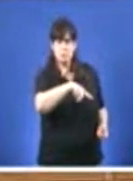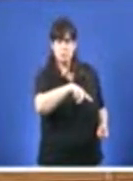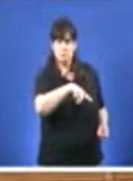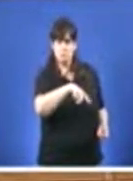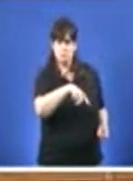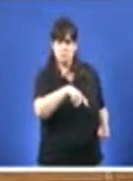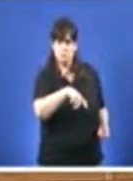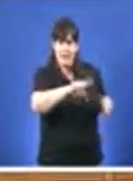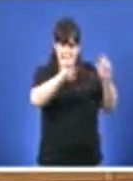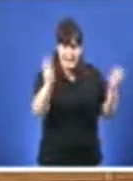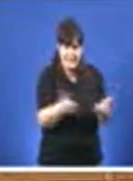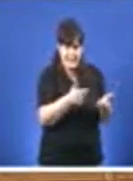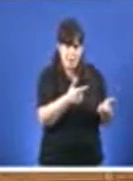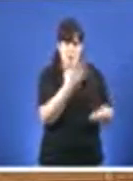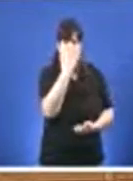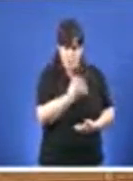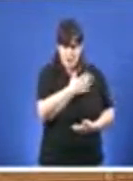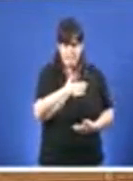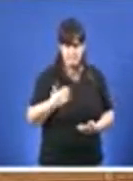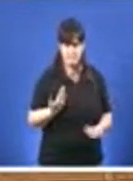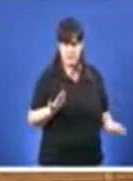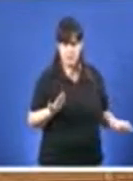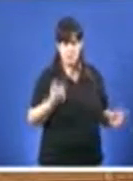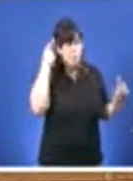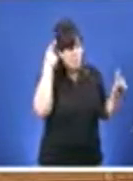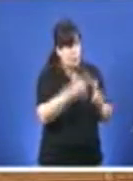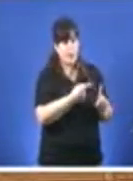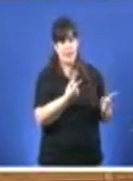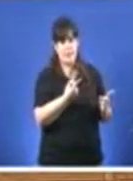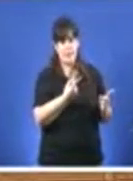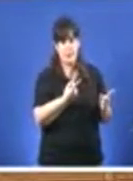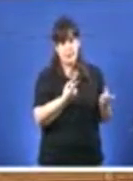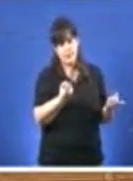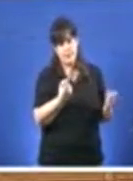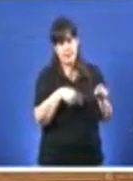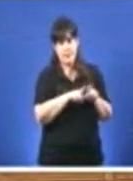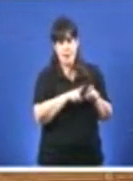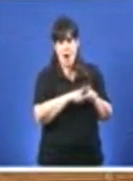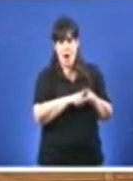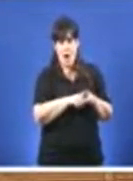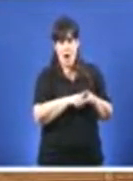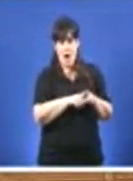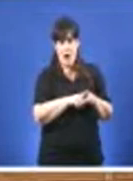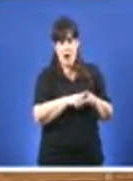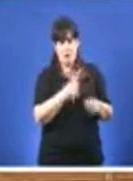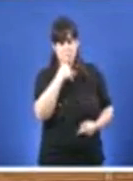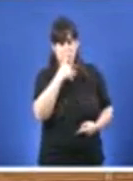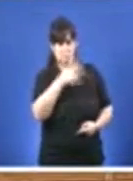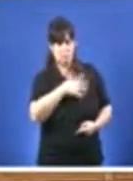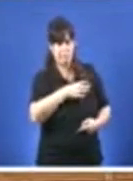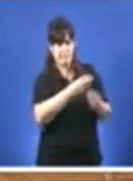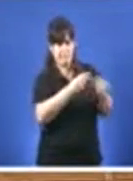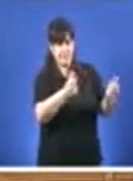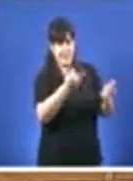para abrir esas fiestras e que entre aire limpo e sacar o cheire apodrido das